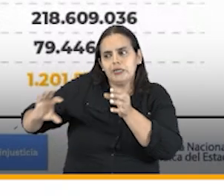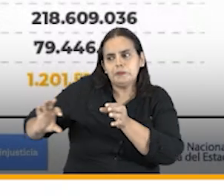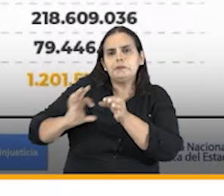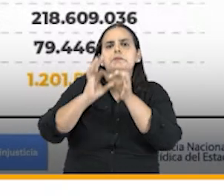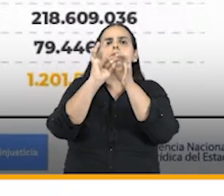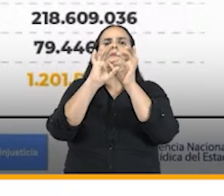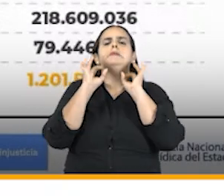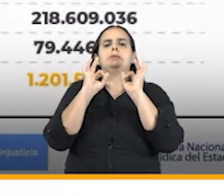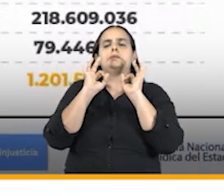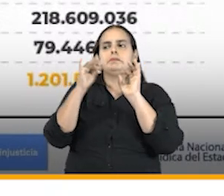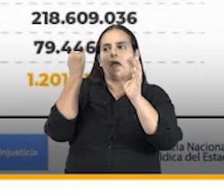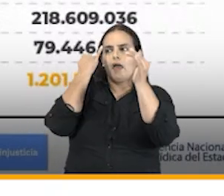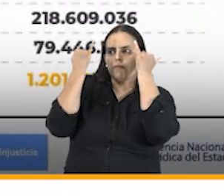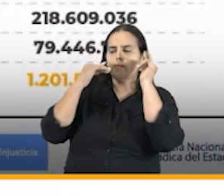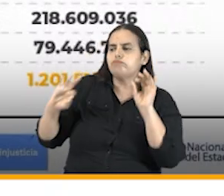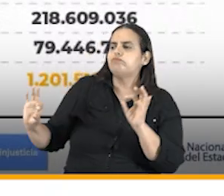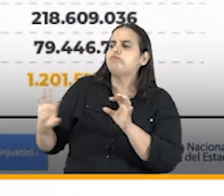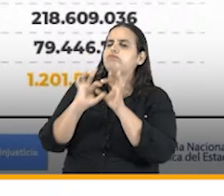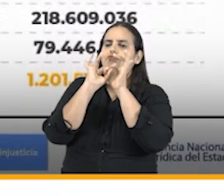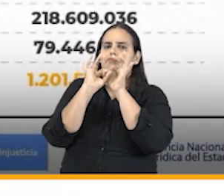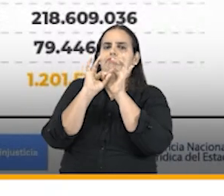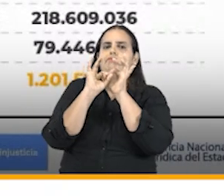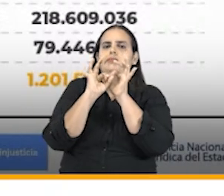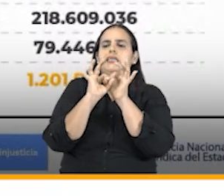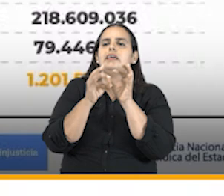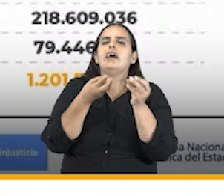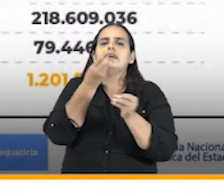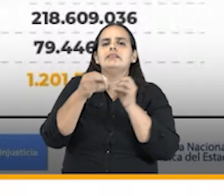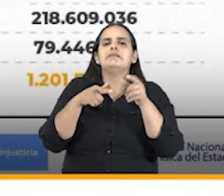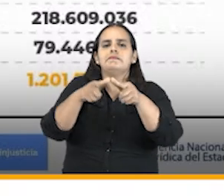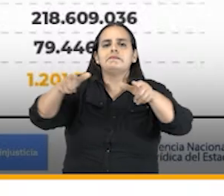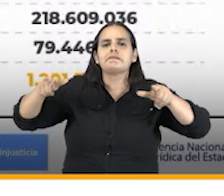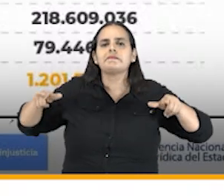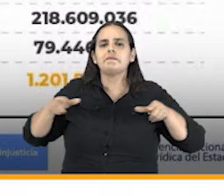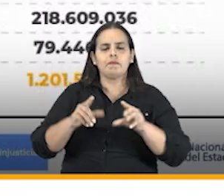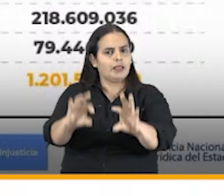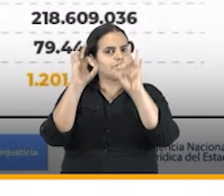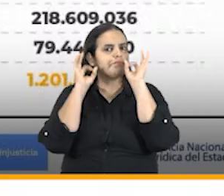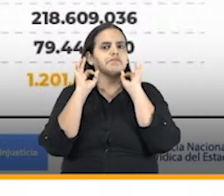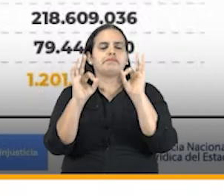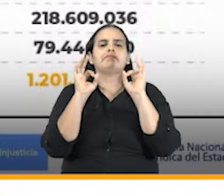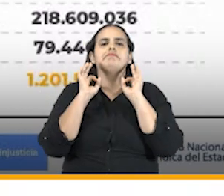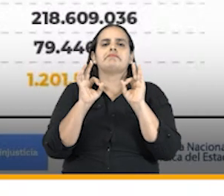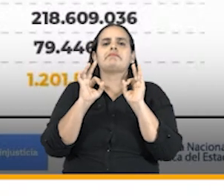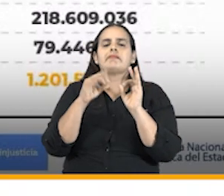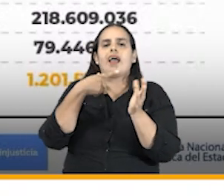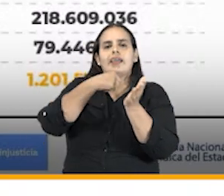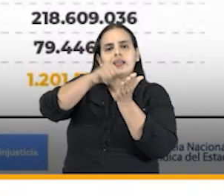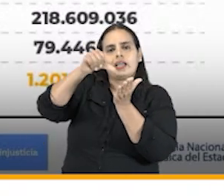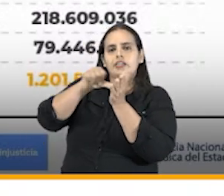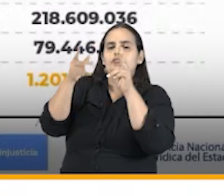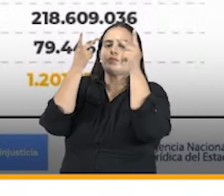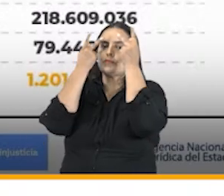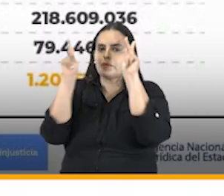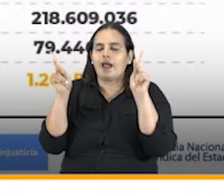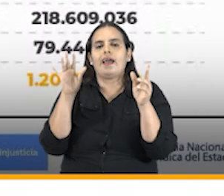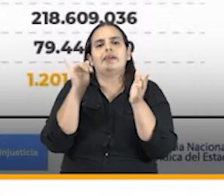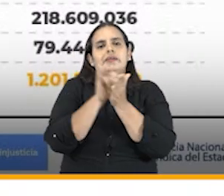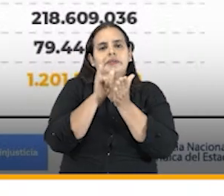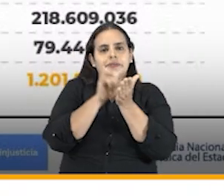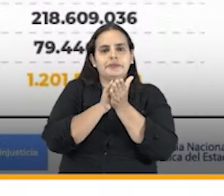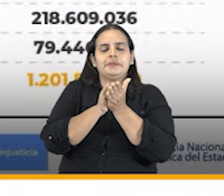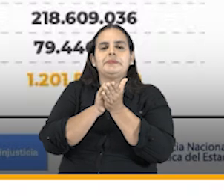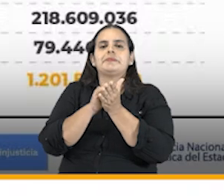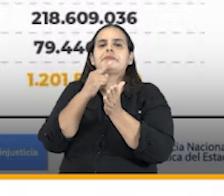bajo las instrucciones de la dirección general generando unos escenarios de eficiencia en el gasto público así pues